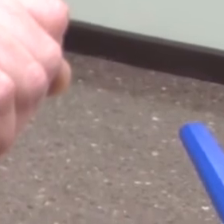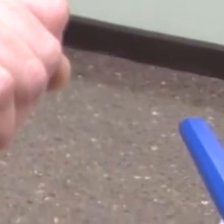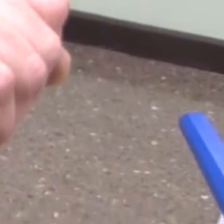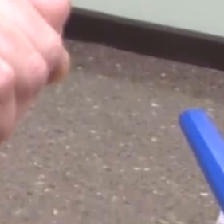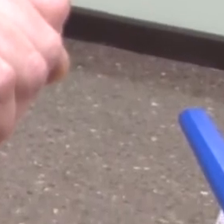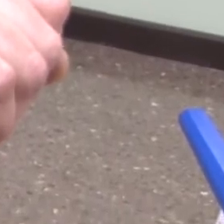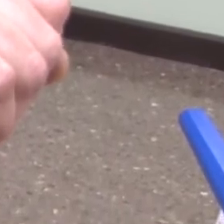COGAN Gracias.